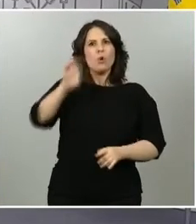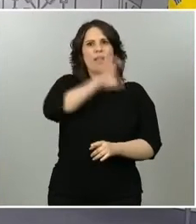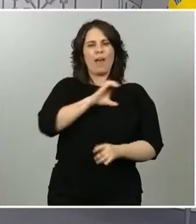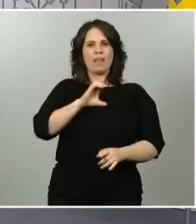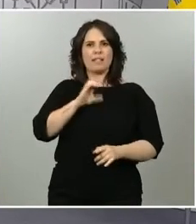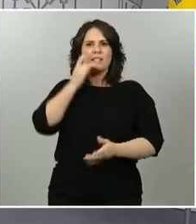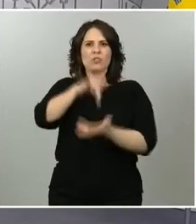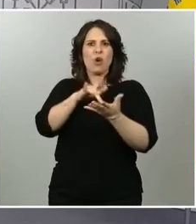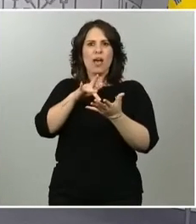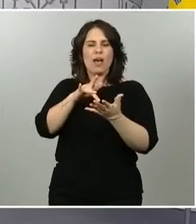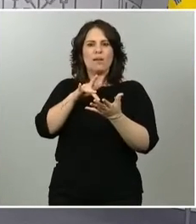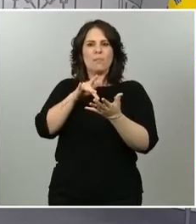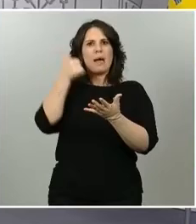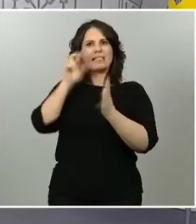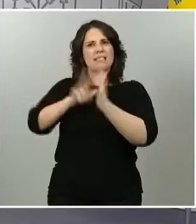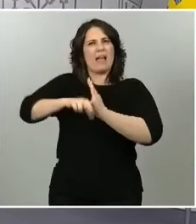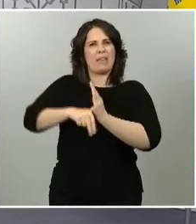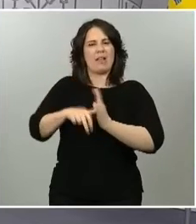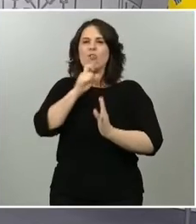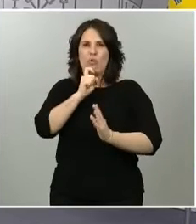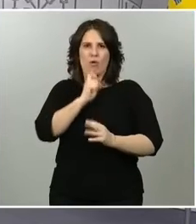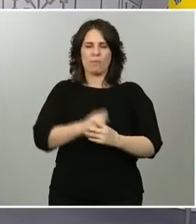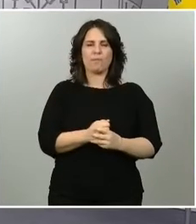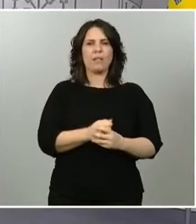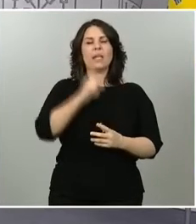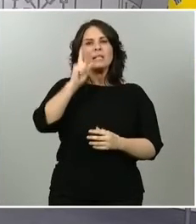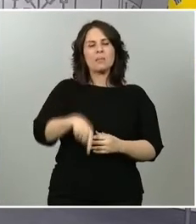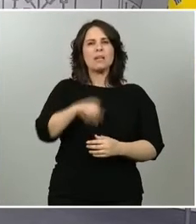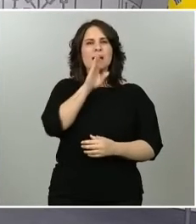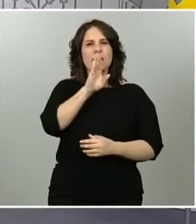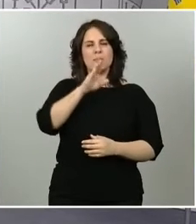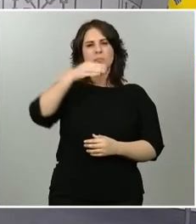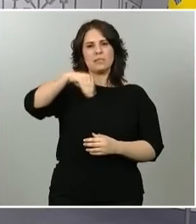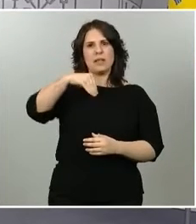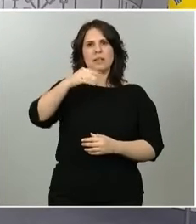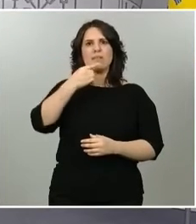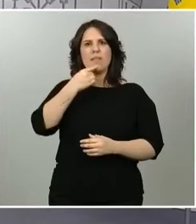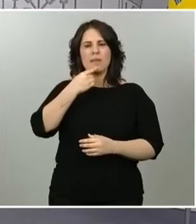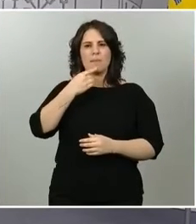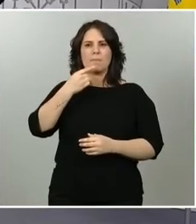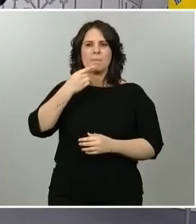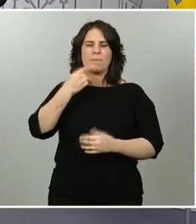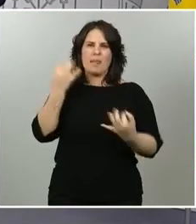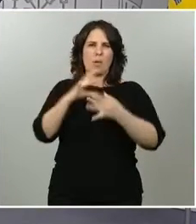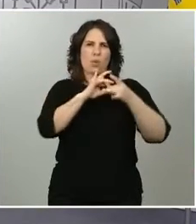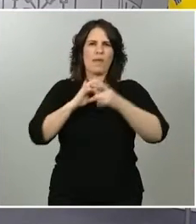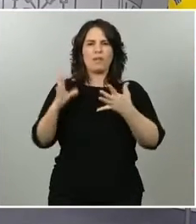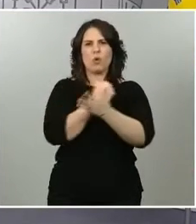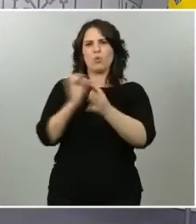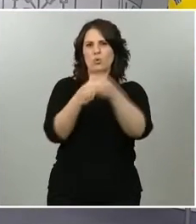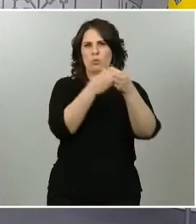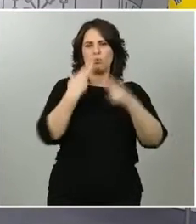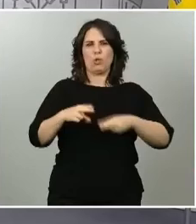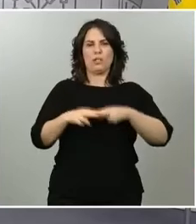También el presidente hizo ayer una llamada a la unidad de las fuerzas políticas para abordar el plan de reconstrucción nacional.